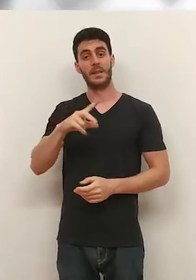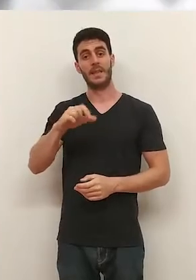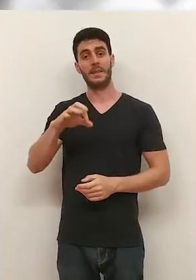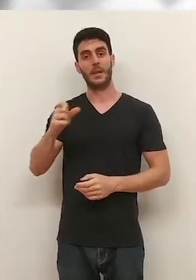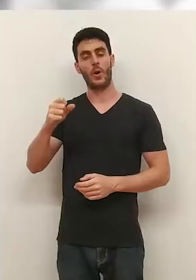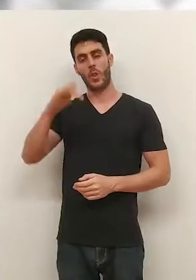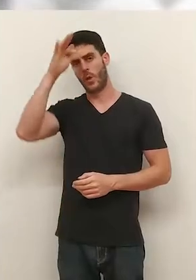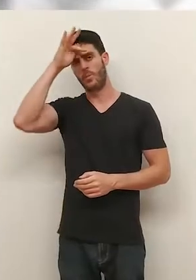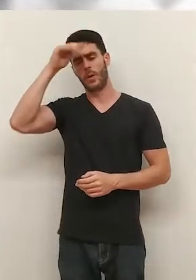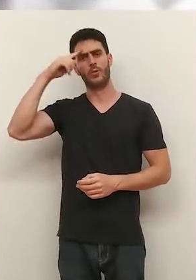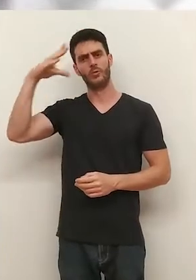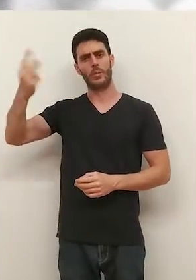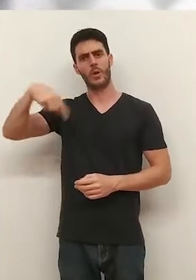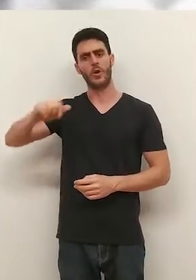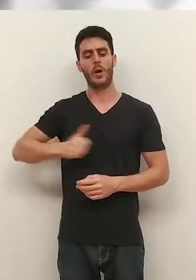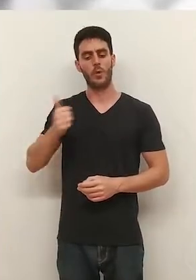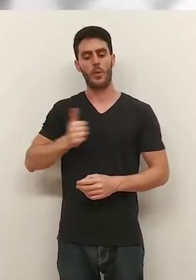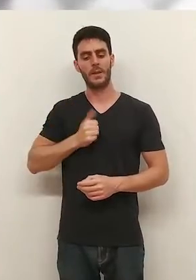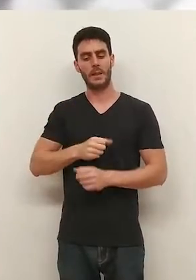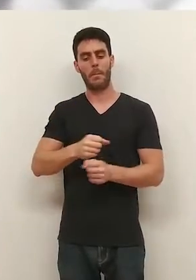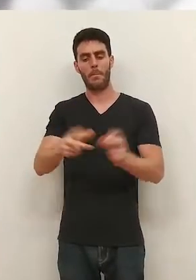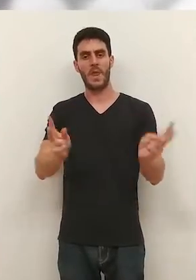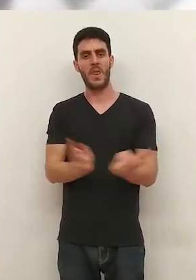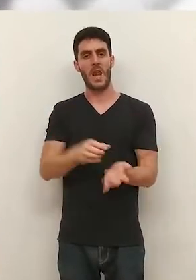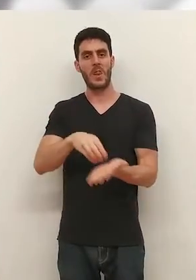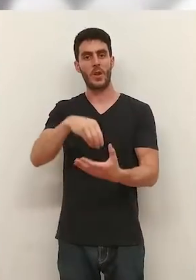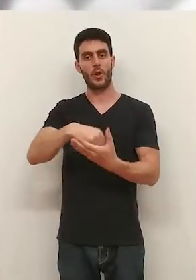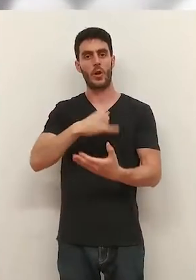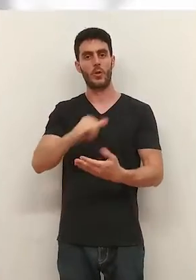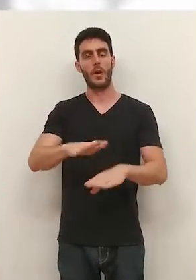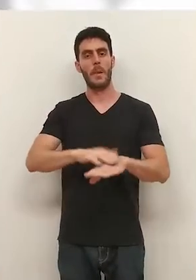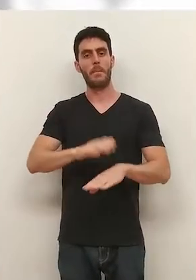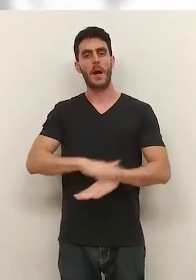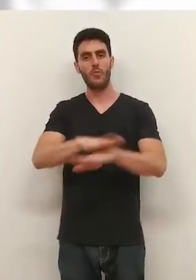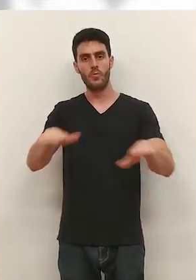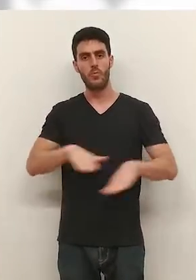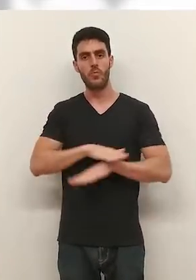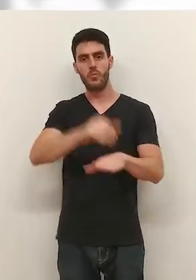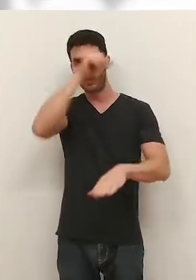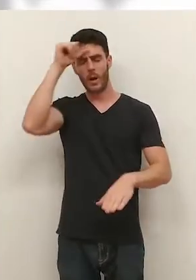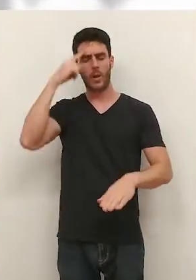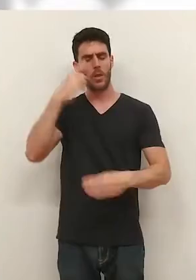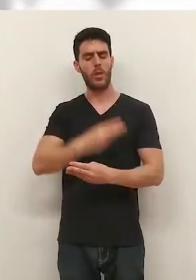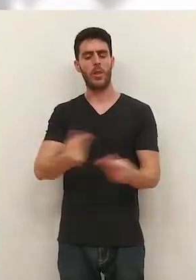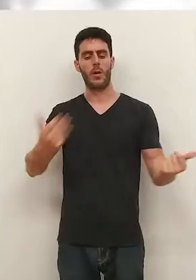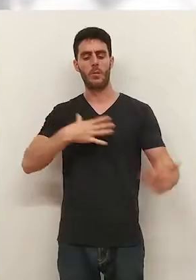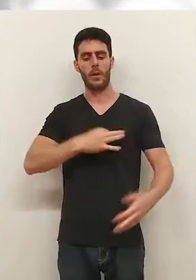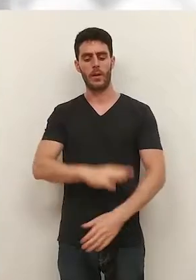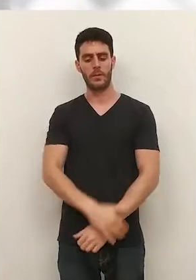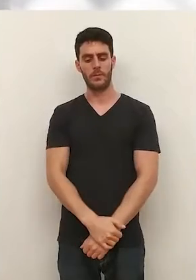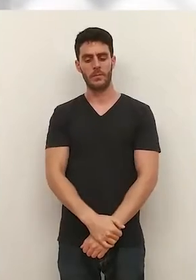Mientras, en Salesianos Domingo Sabio aprovechan que tienen piscina en el centro para sobrellevar mejor la ola de calor.